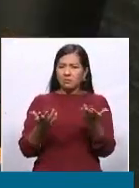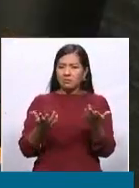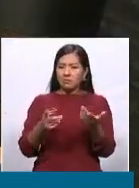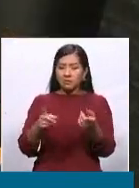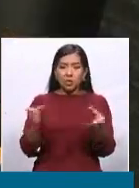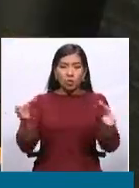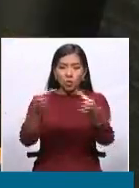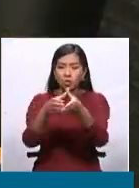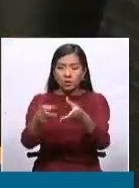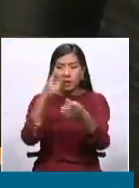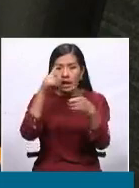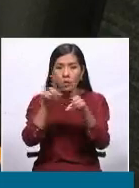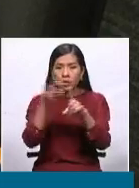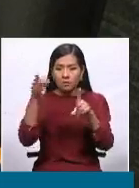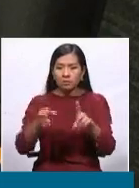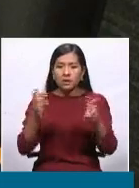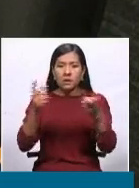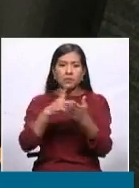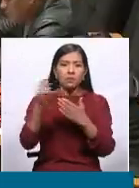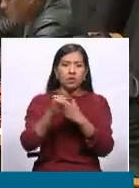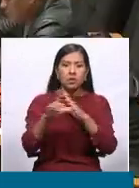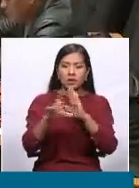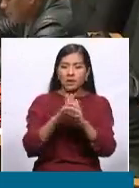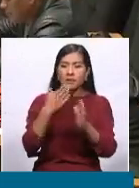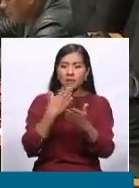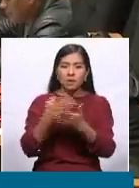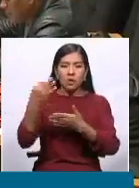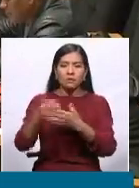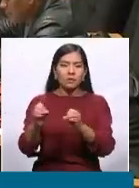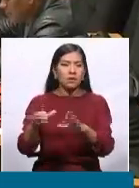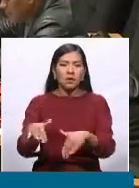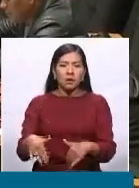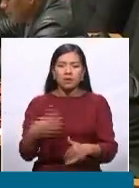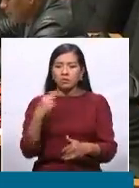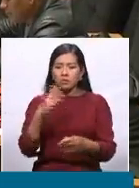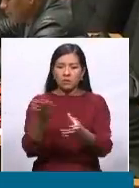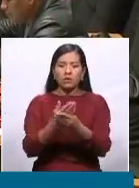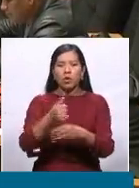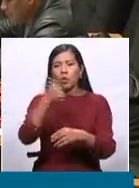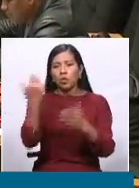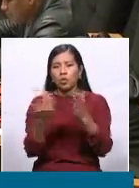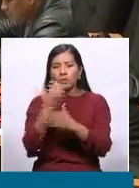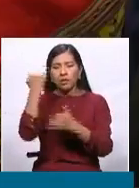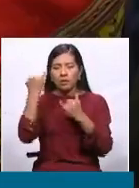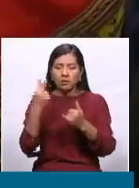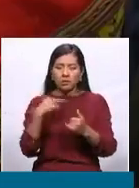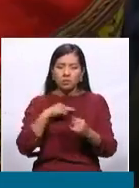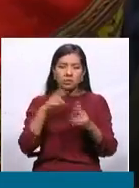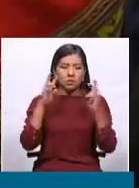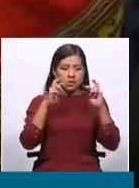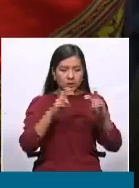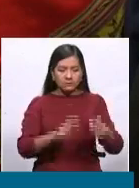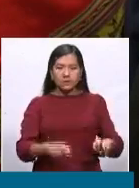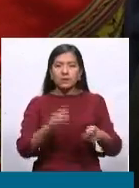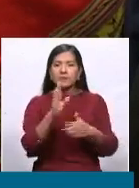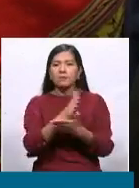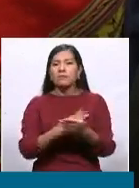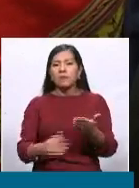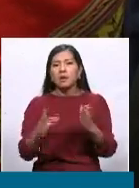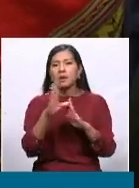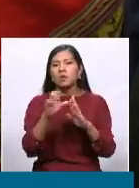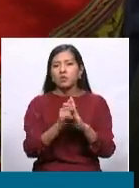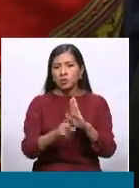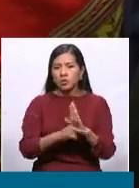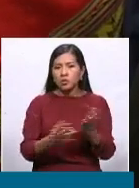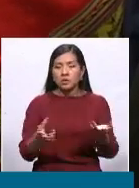ellos se ponen de acuerdo en esos proyectos de ley. Ahora toca revisarlos desde la parte constitucional, tú muy bien has señalado una parte de ellos,